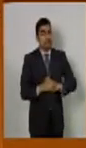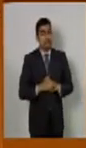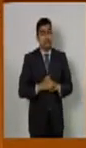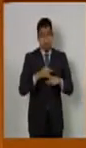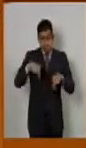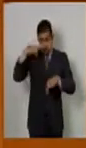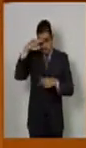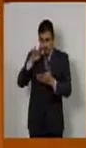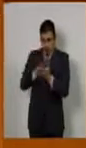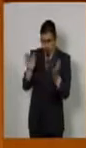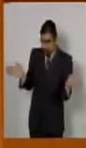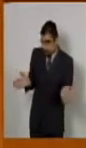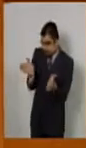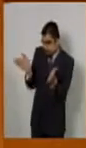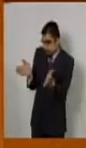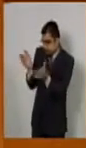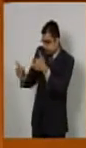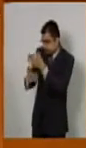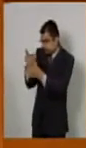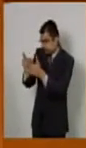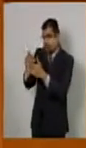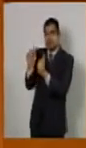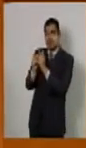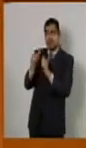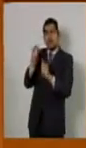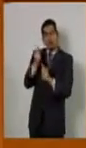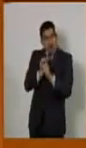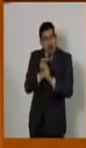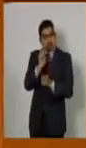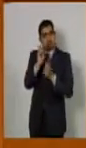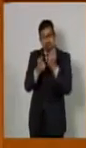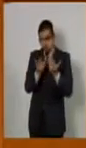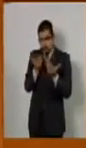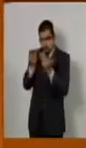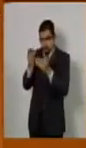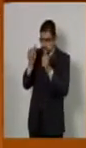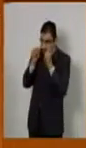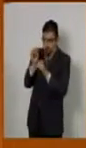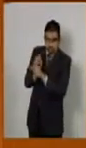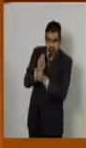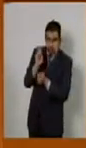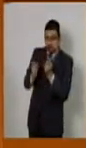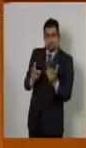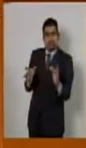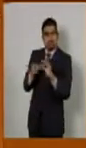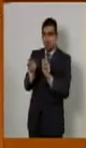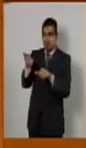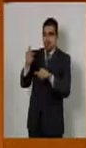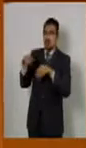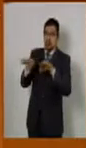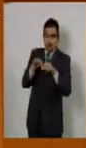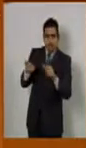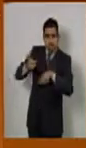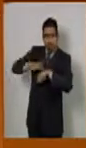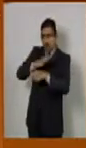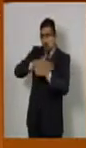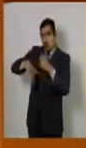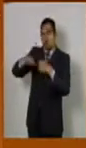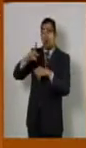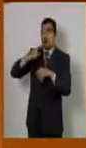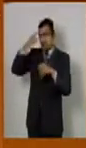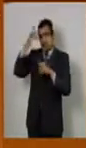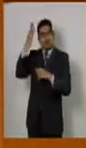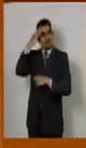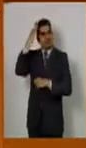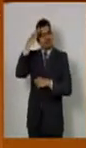con cada acción que ha llevado a cabo como académica, como parte de la administración pública, como líder de la sociedad